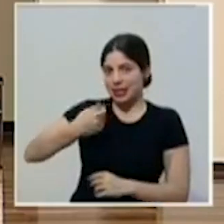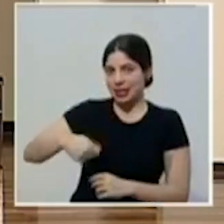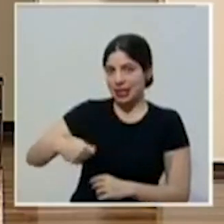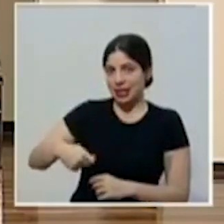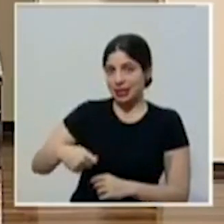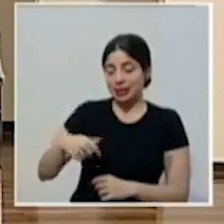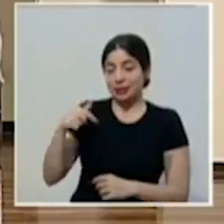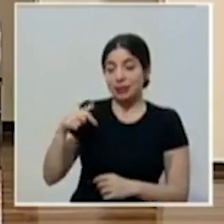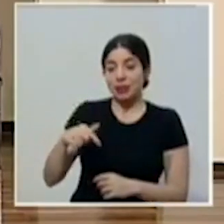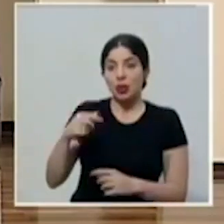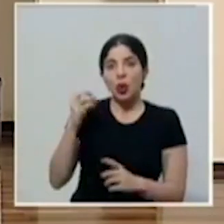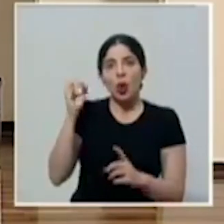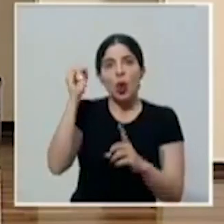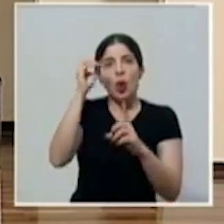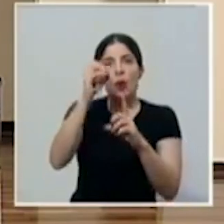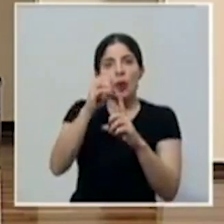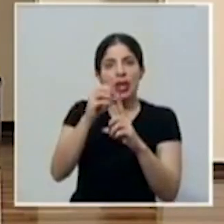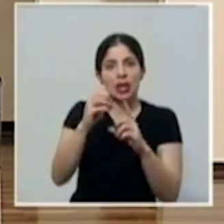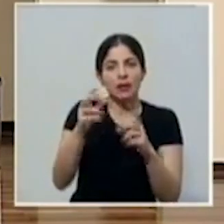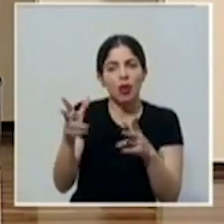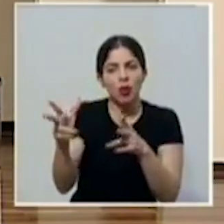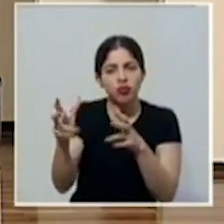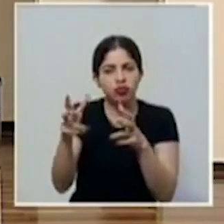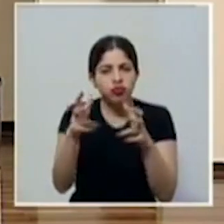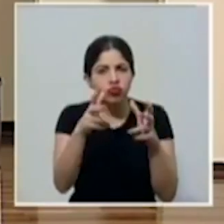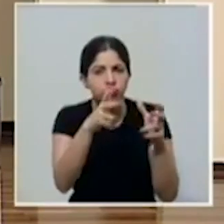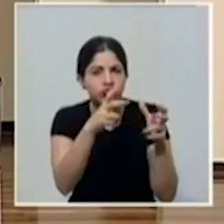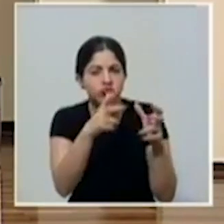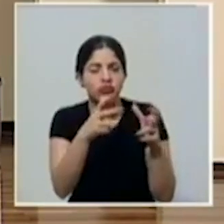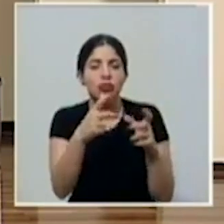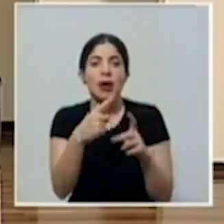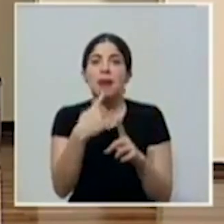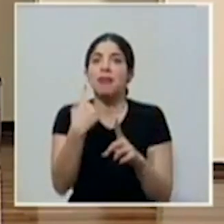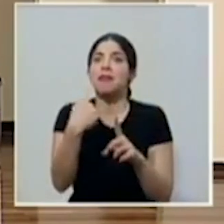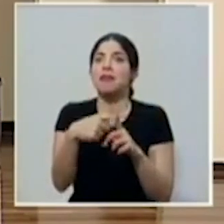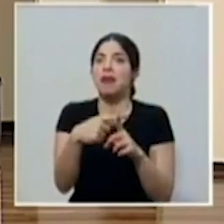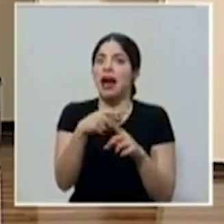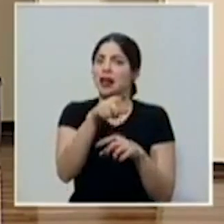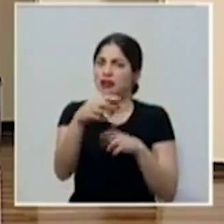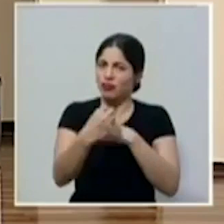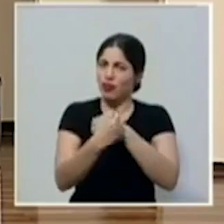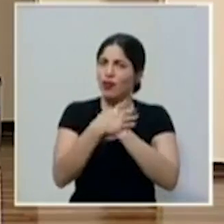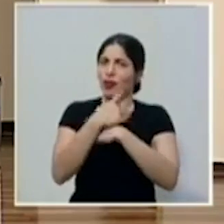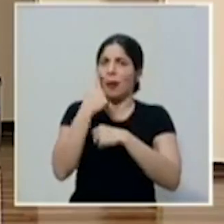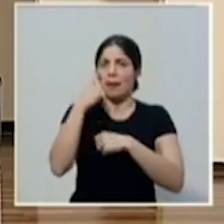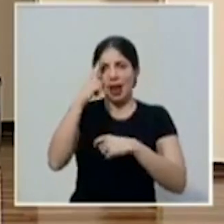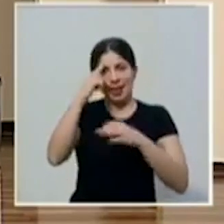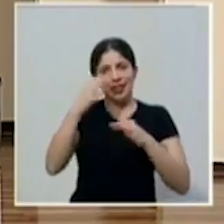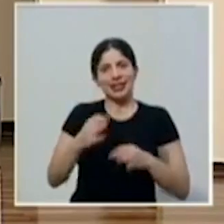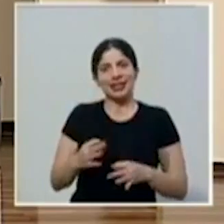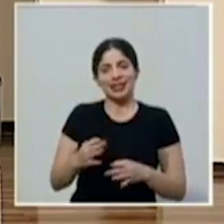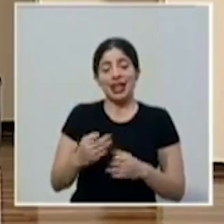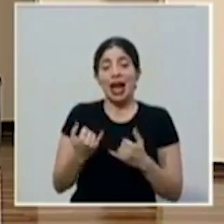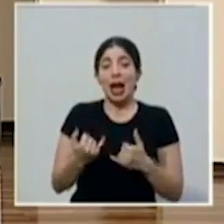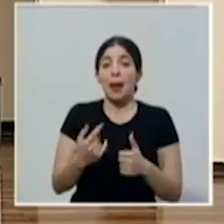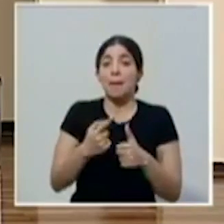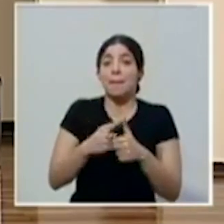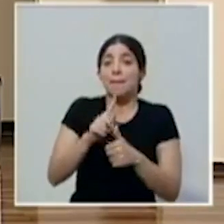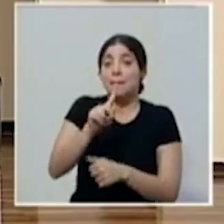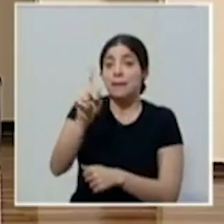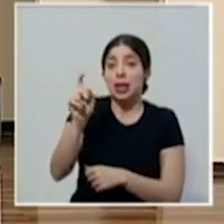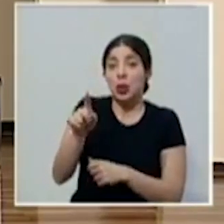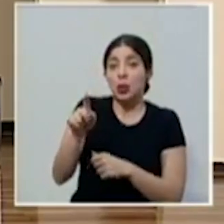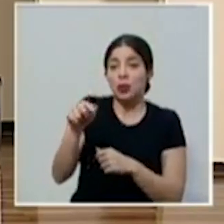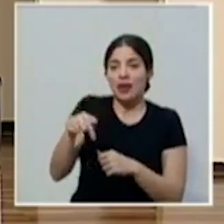en este ánimo constructivo de escuchar sus propuestas y además que incidan en la toma de decisiones. Vamos con la primera consulta que